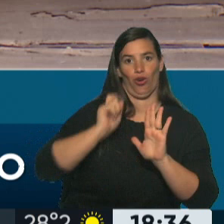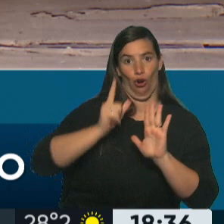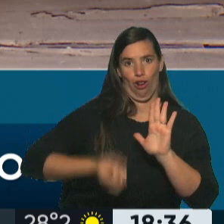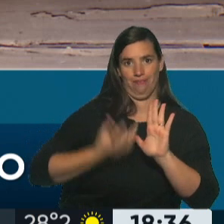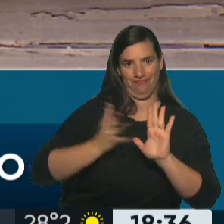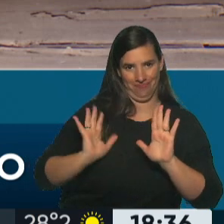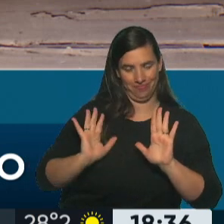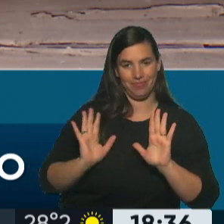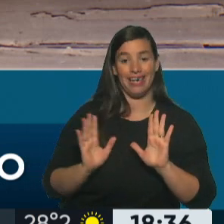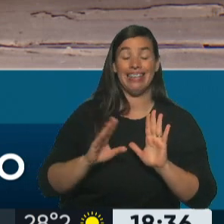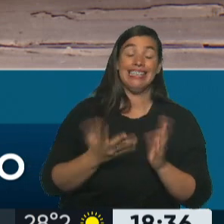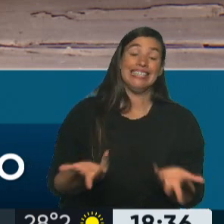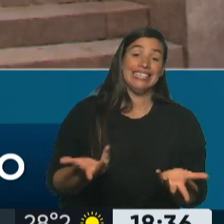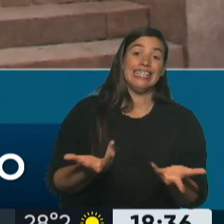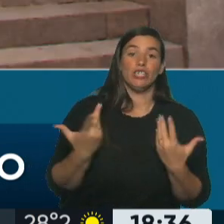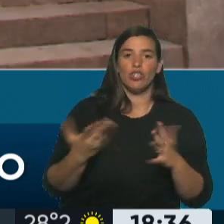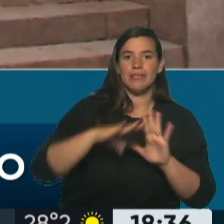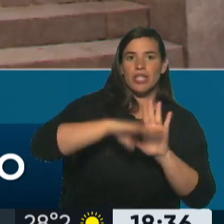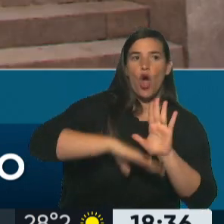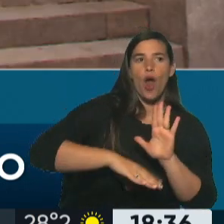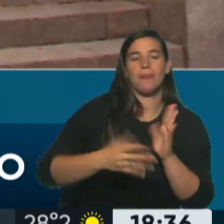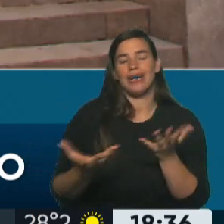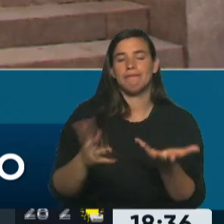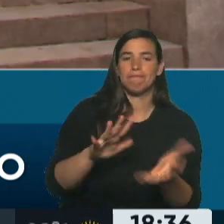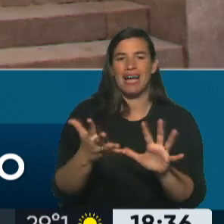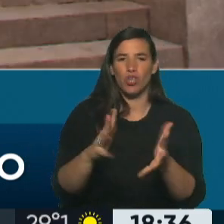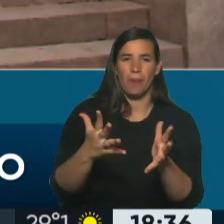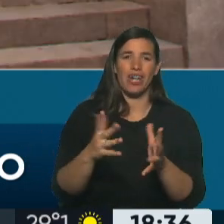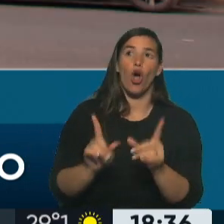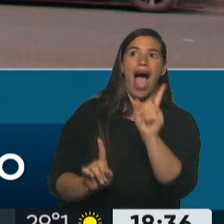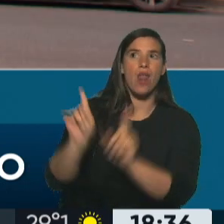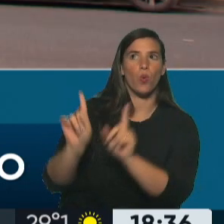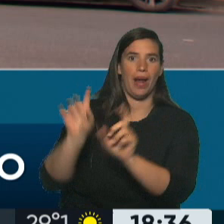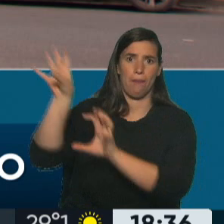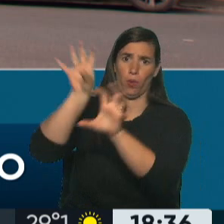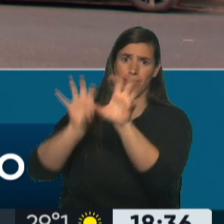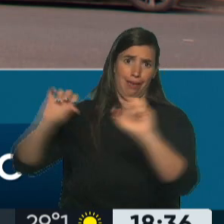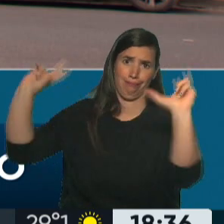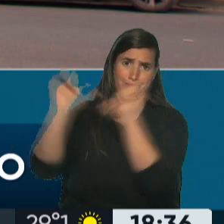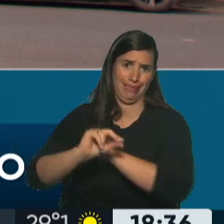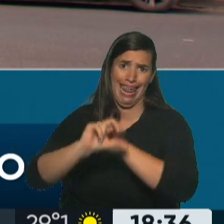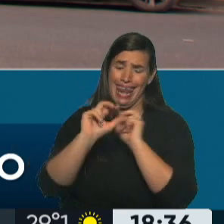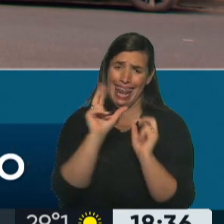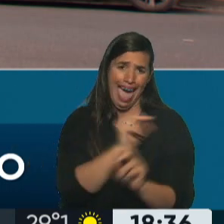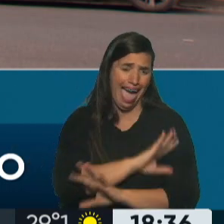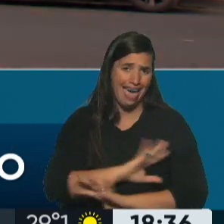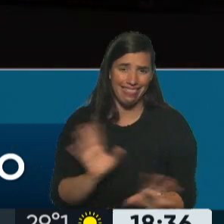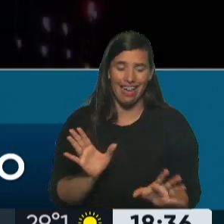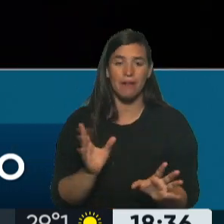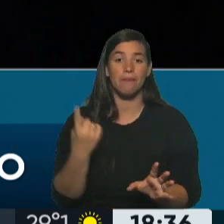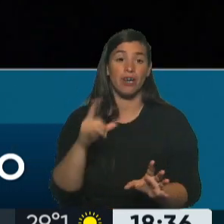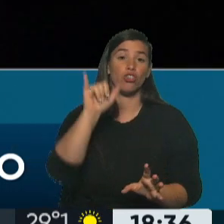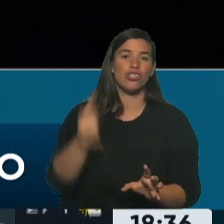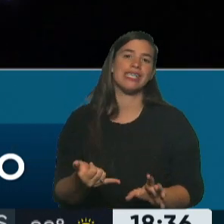en un más o menos. sea, muchas provincias no tienen ninguna ley que contemple esto. Y sí, hay ordenanzas municipales y